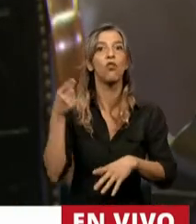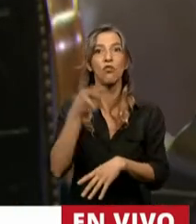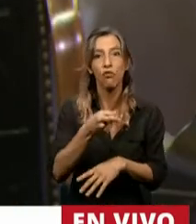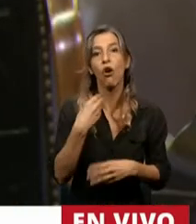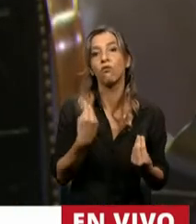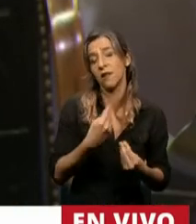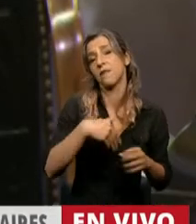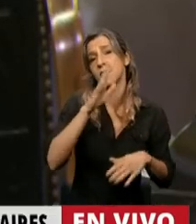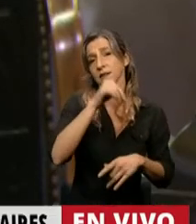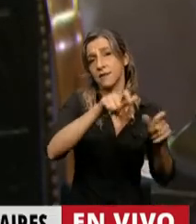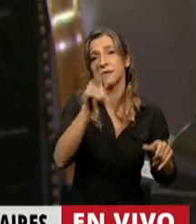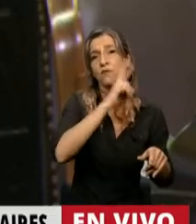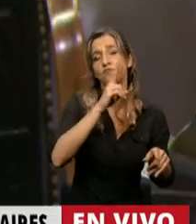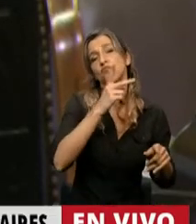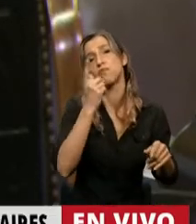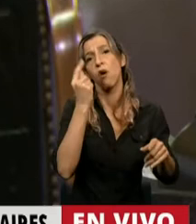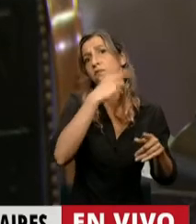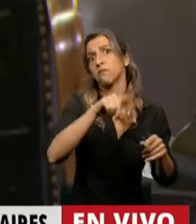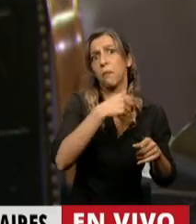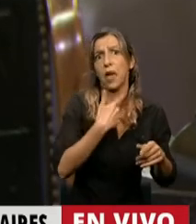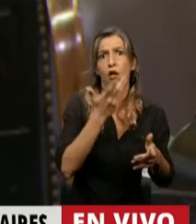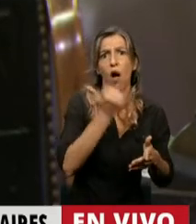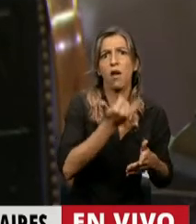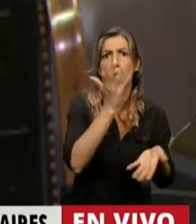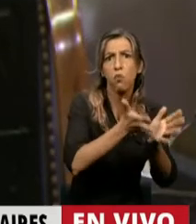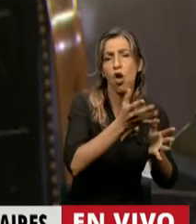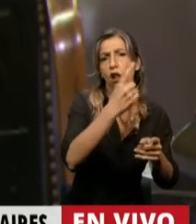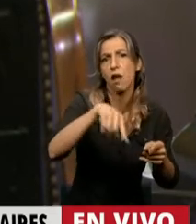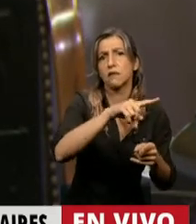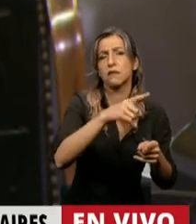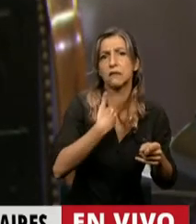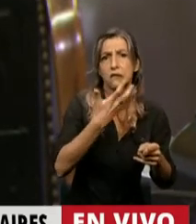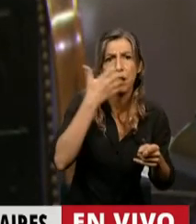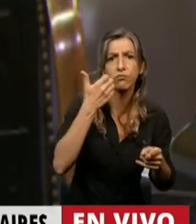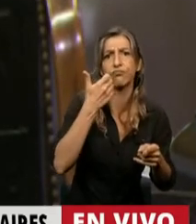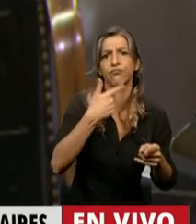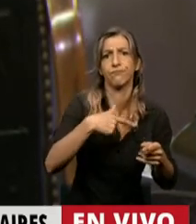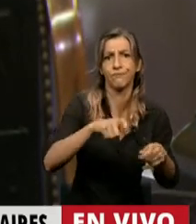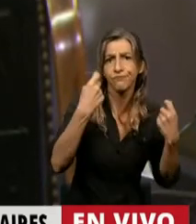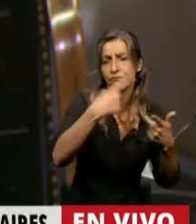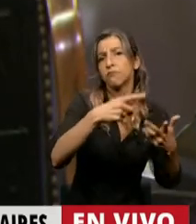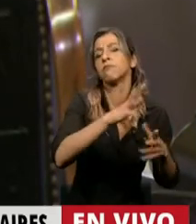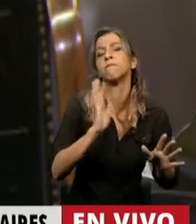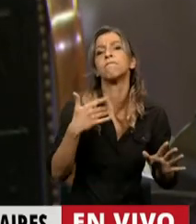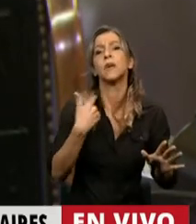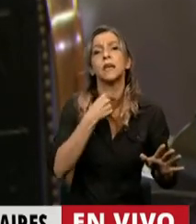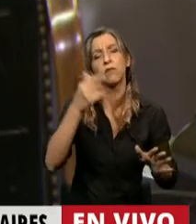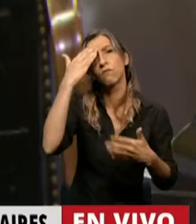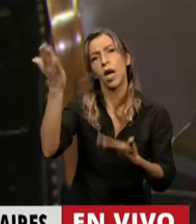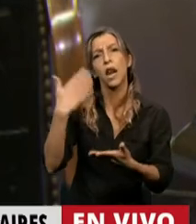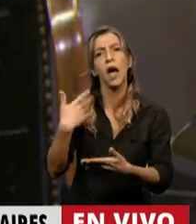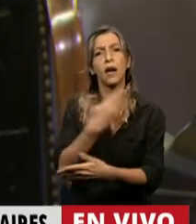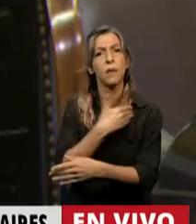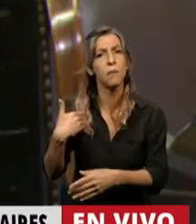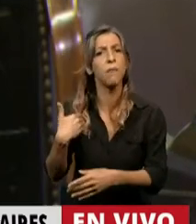Explotación Sexual y la Trata de Personas. Por eso quiero hacer un homenaje a las madres y a los familiares de todas